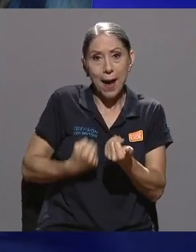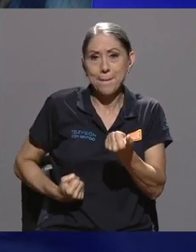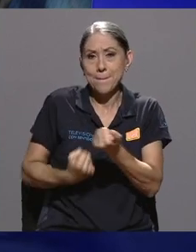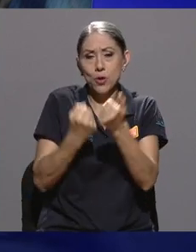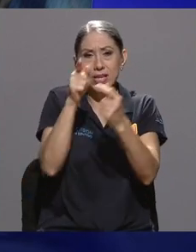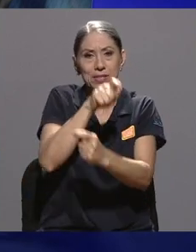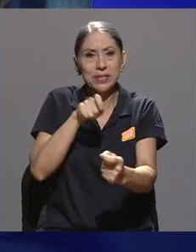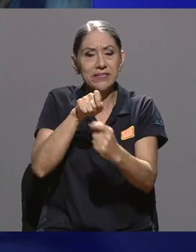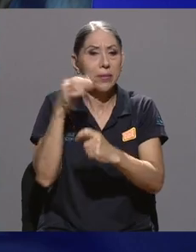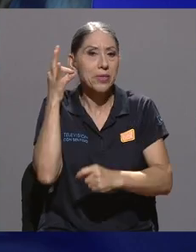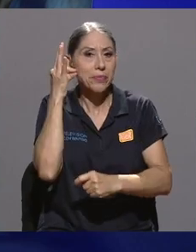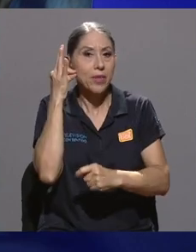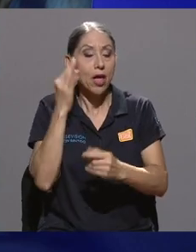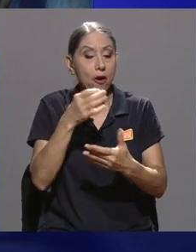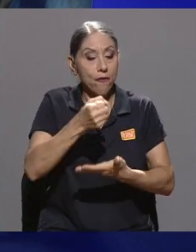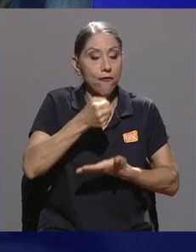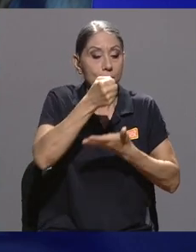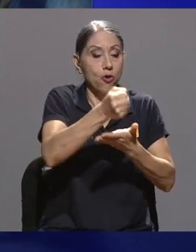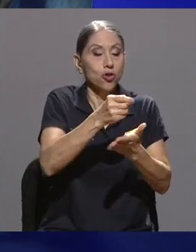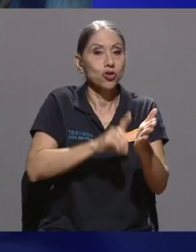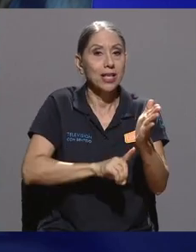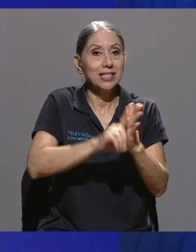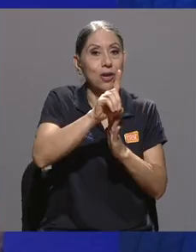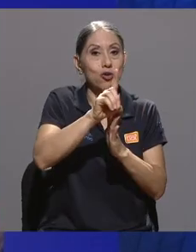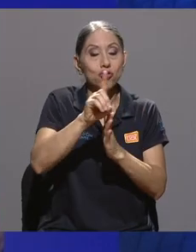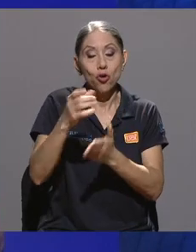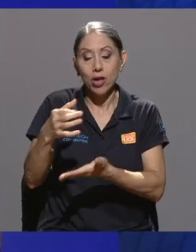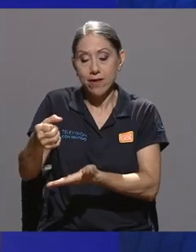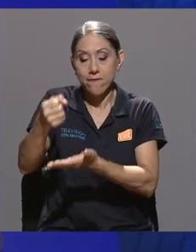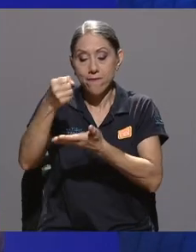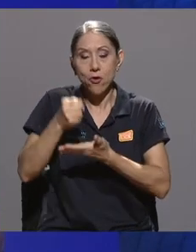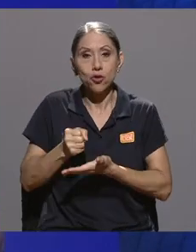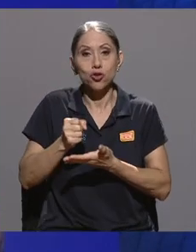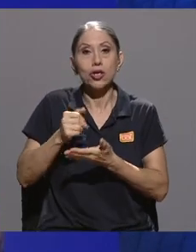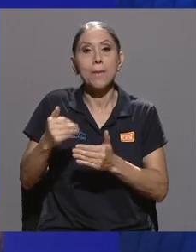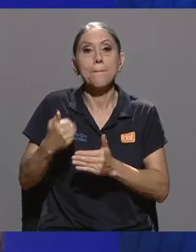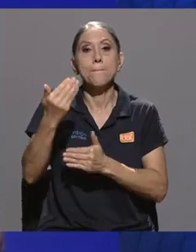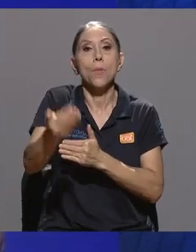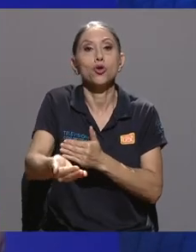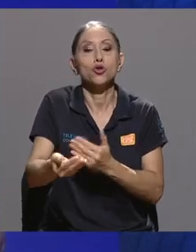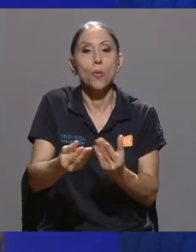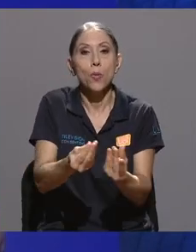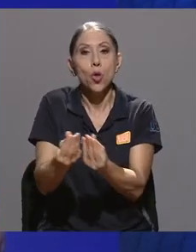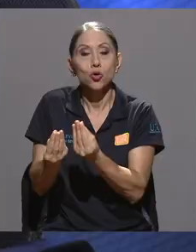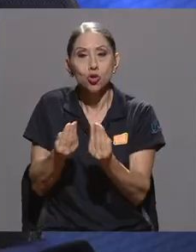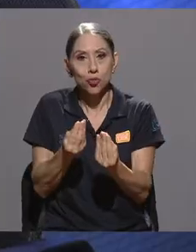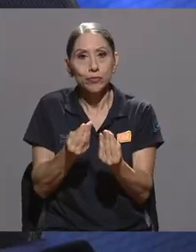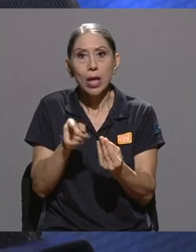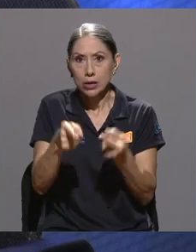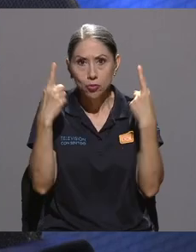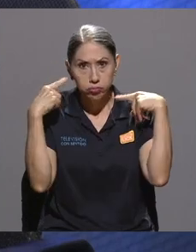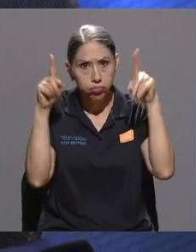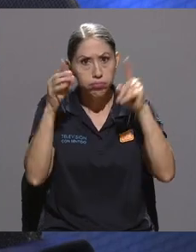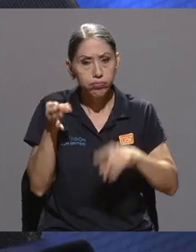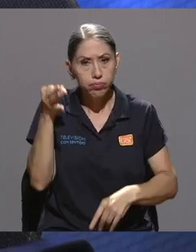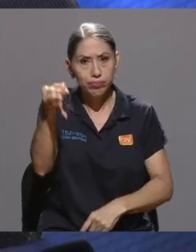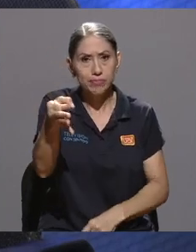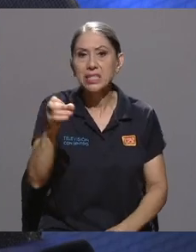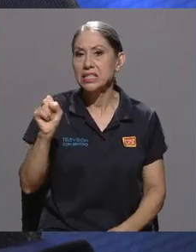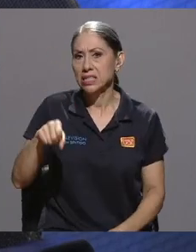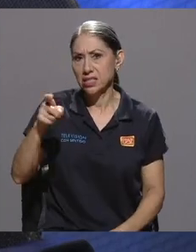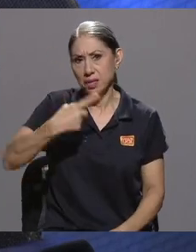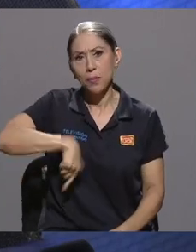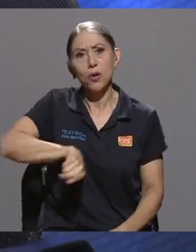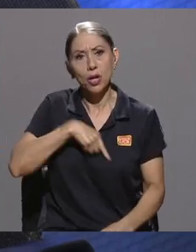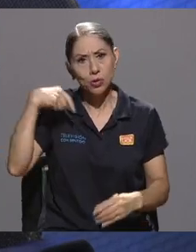mujeres, fondos de desarrollo y fondos de postproducción. Así que ese sería un gran logro a futuro, ¿no? Sí, porque, bueno, también nuestro cine depende de